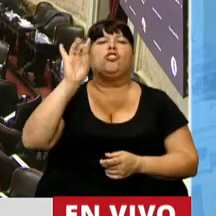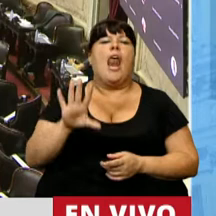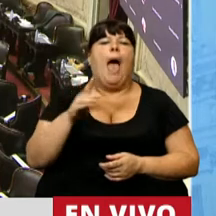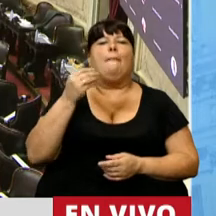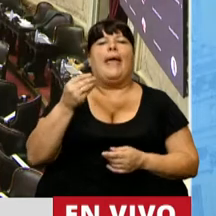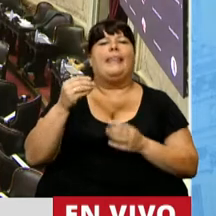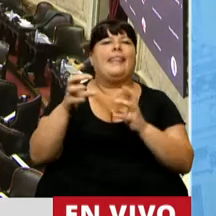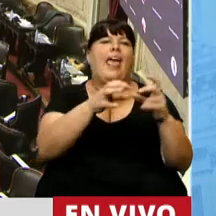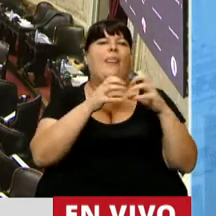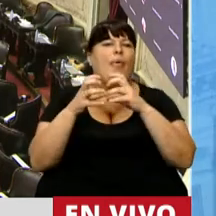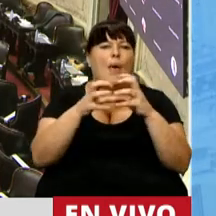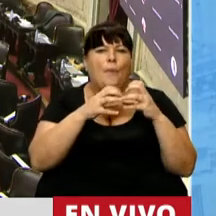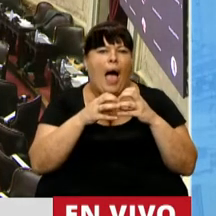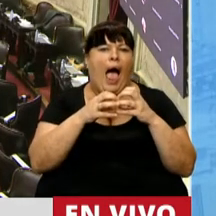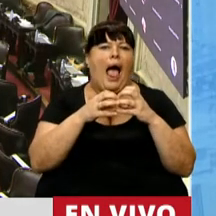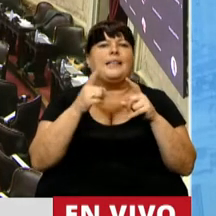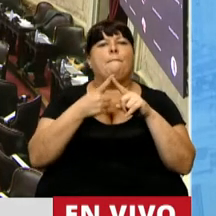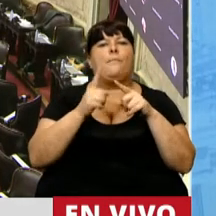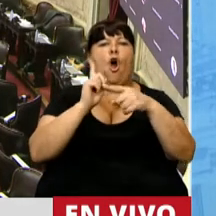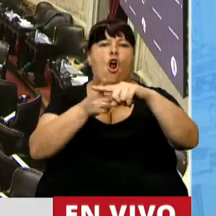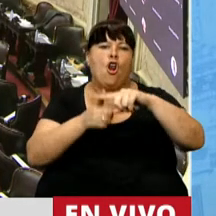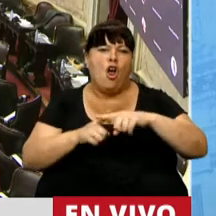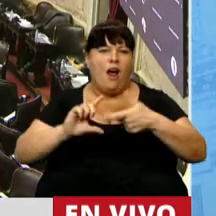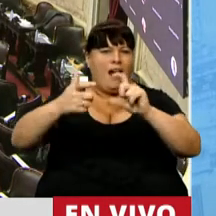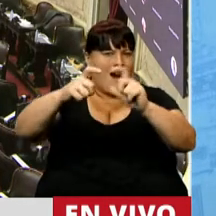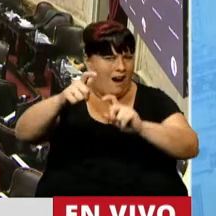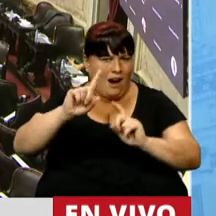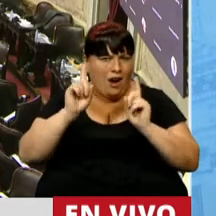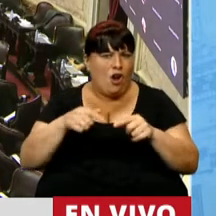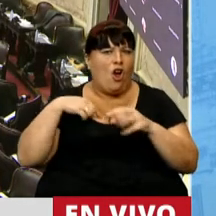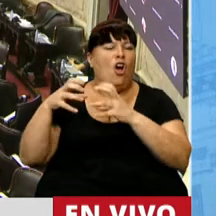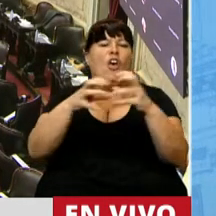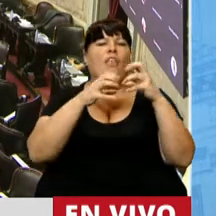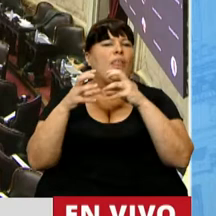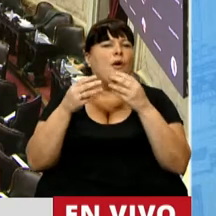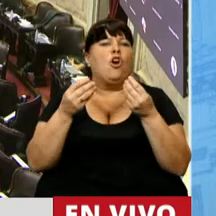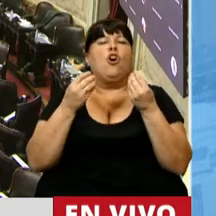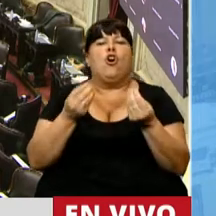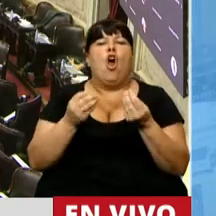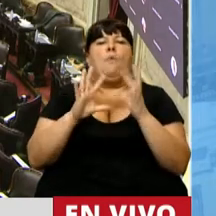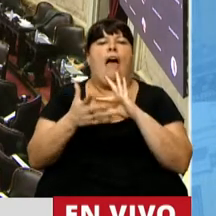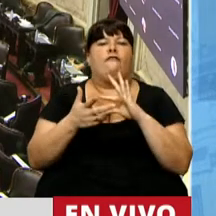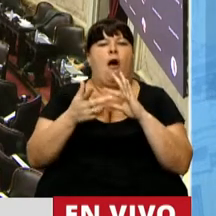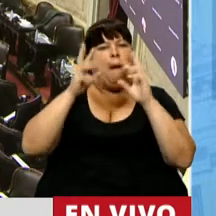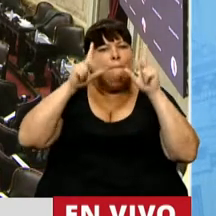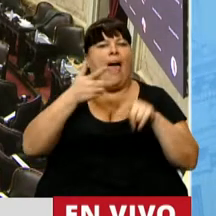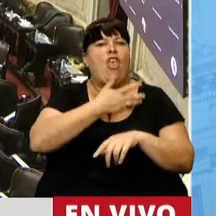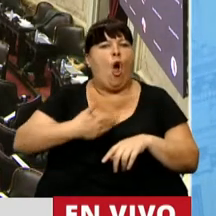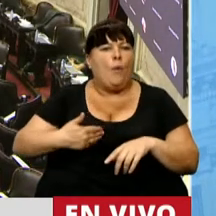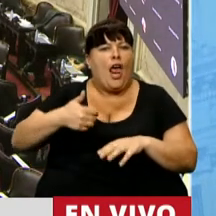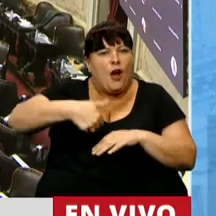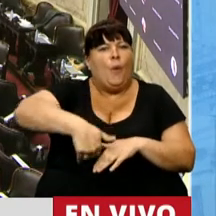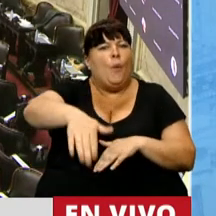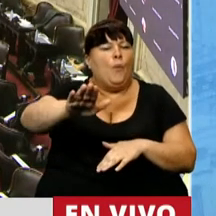con estar discutiendo una fórmula, sino que estamos discutiendo cómo son las políticas públicas que vamos a